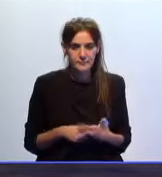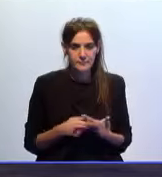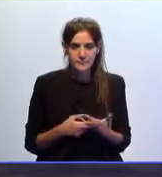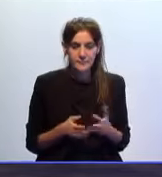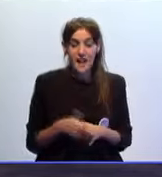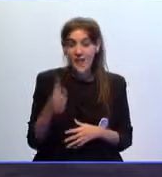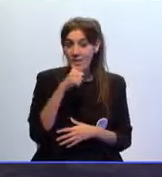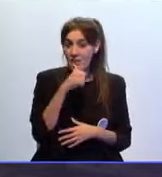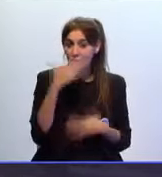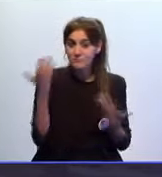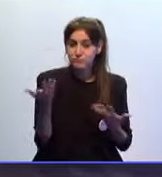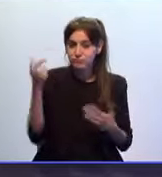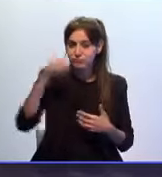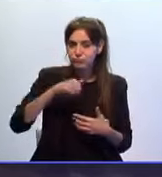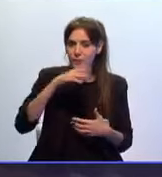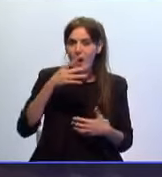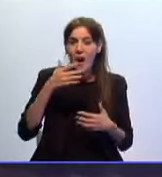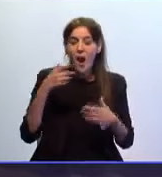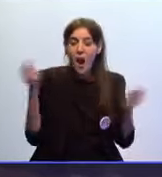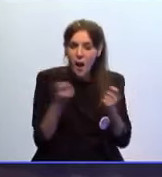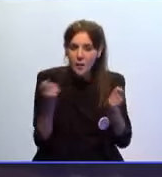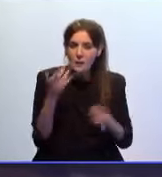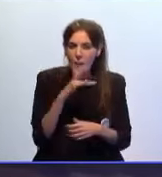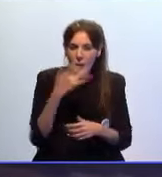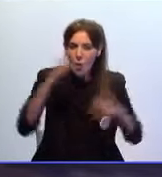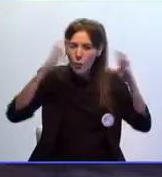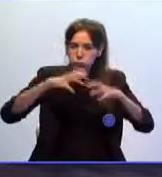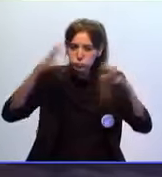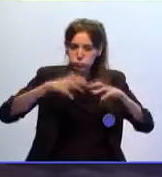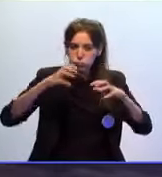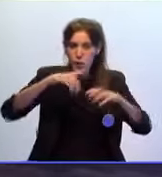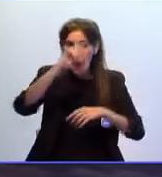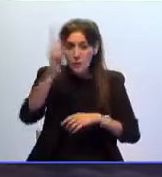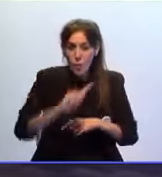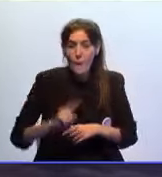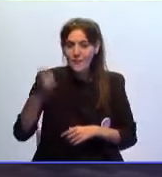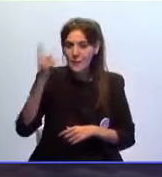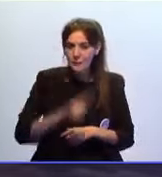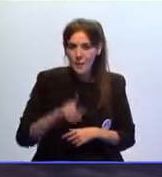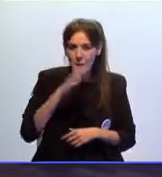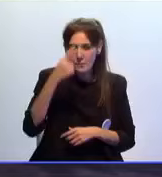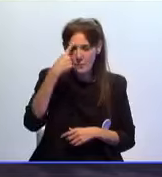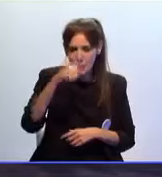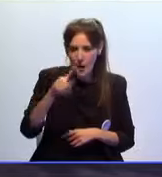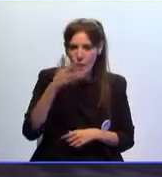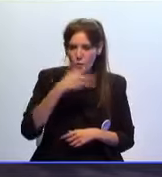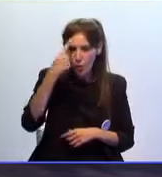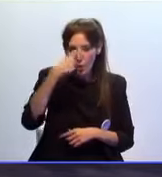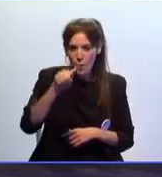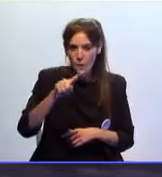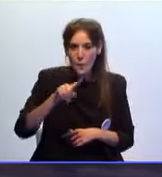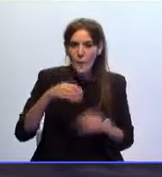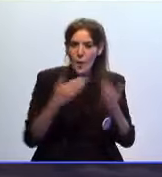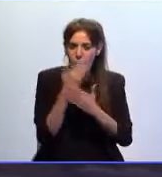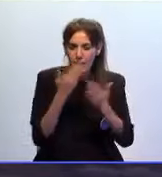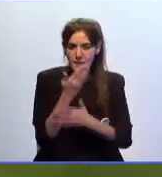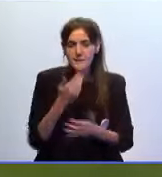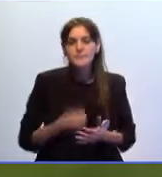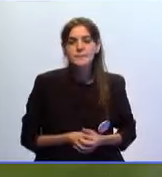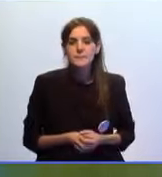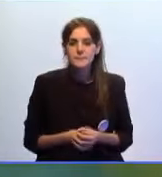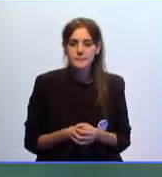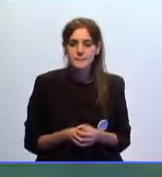Ceuta continúa inmersa en la alerta amarilla tanto por lluvias como por tormentas conocemos ya la previsión para los próximos días